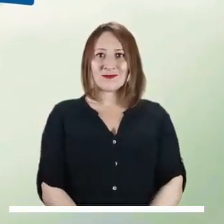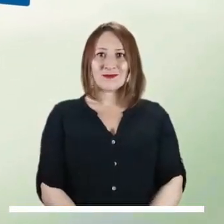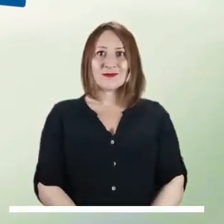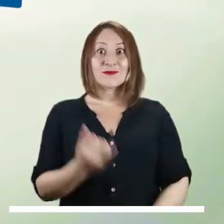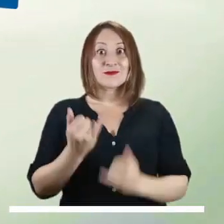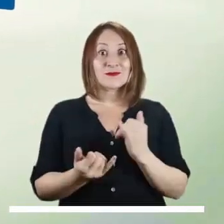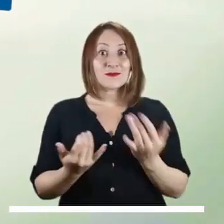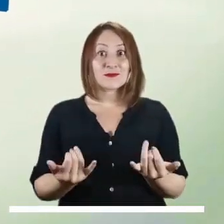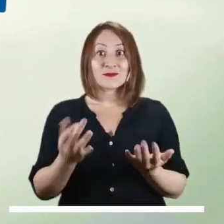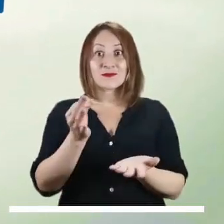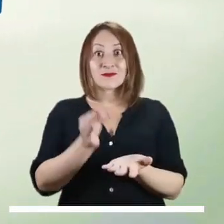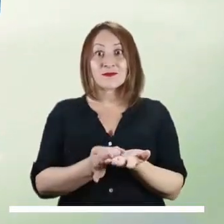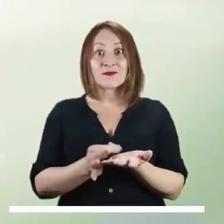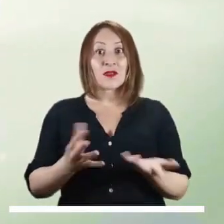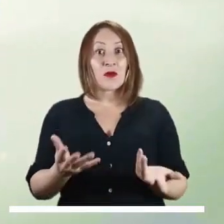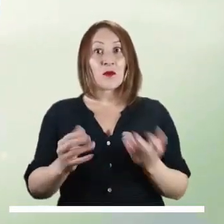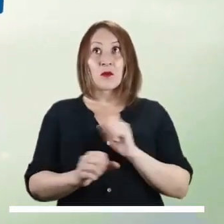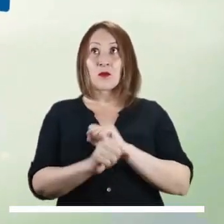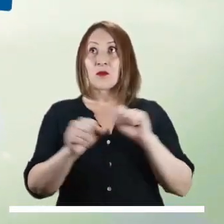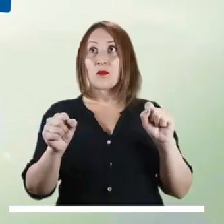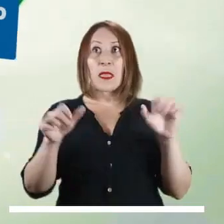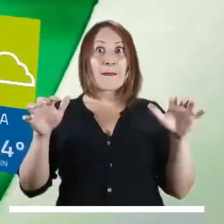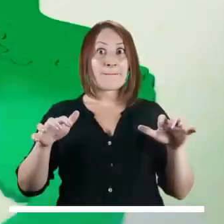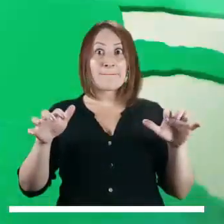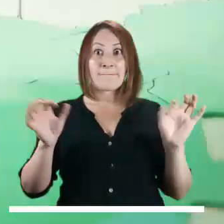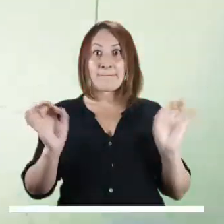Baupés, donde son probables algunas precipitaciones.